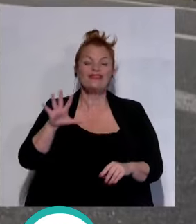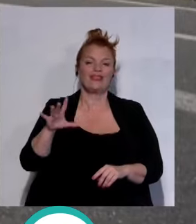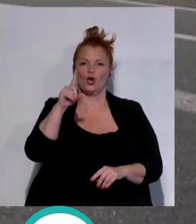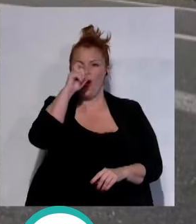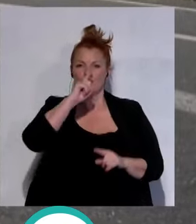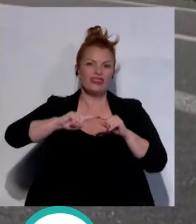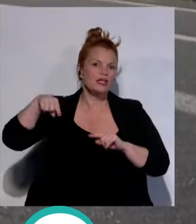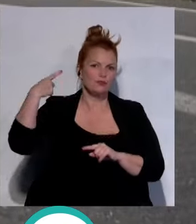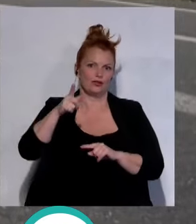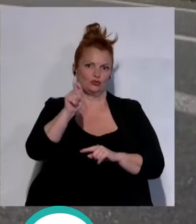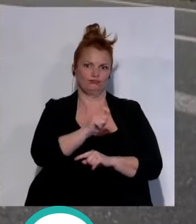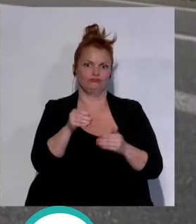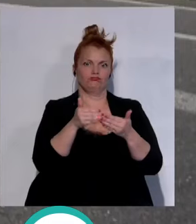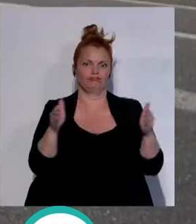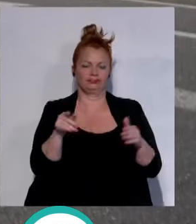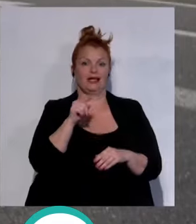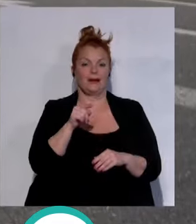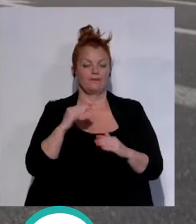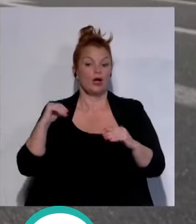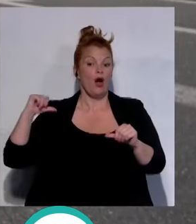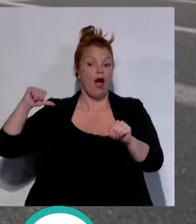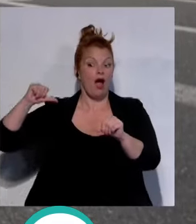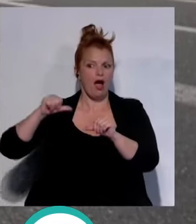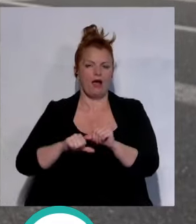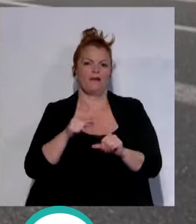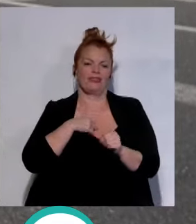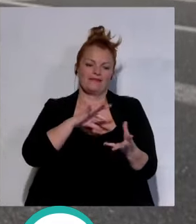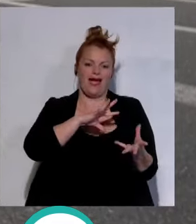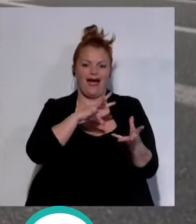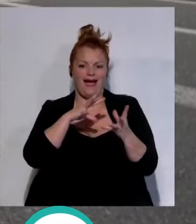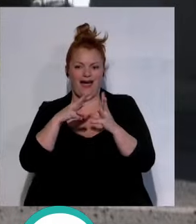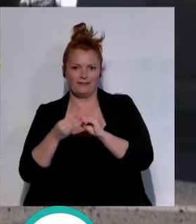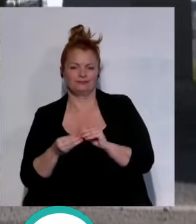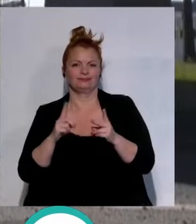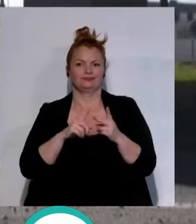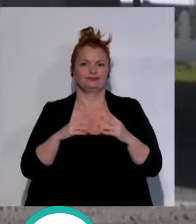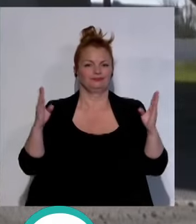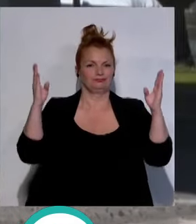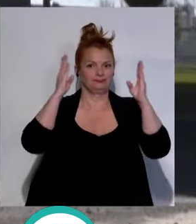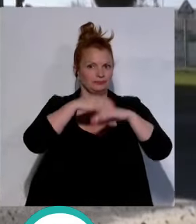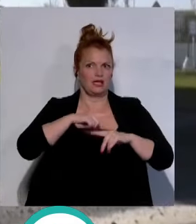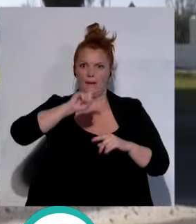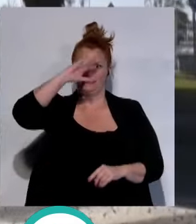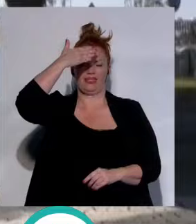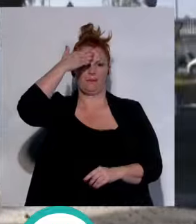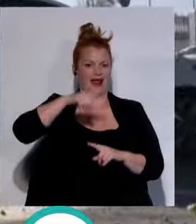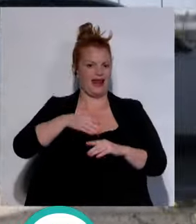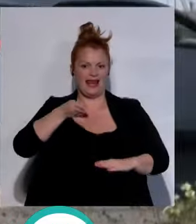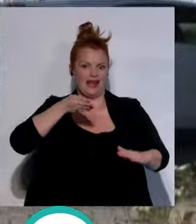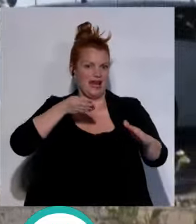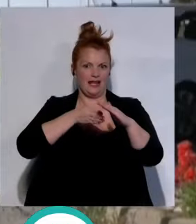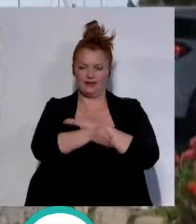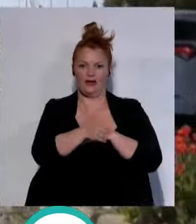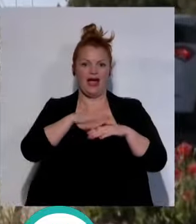su inauguración durante este tiempo la ciudadanía ha tenido que adaptarse a la ausencia de la que ha sido la principal entrada no natural de la ciudad